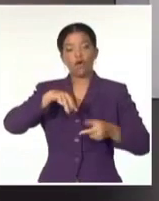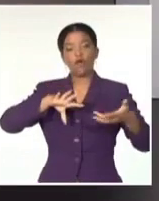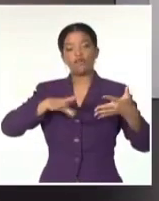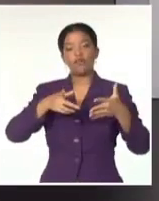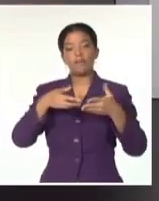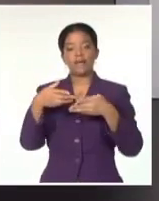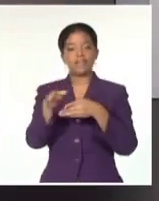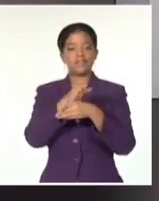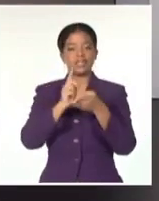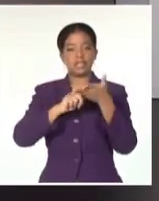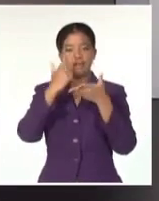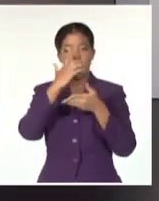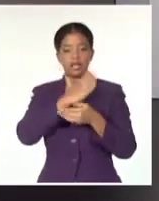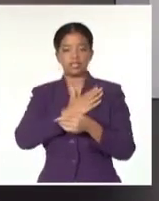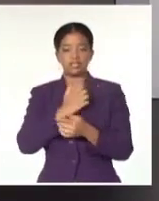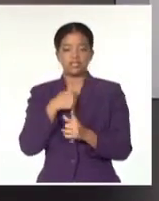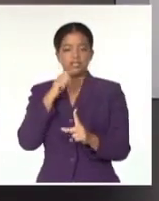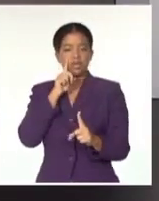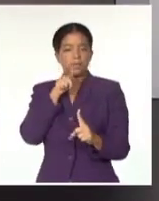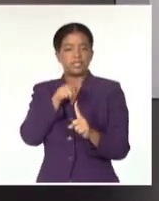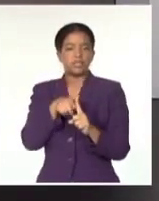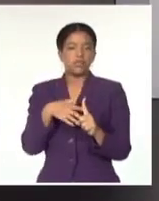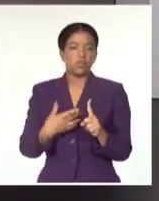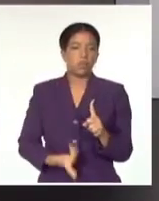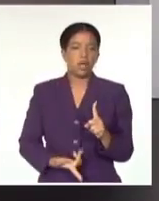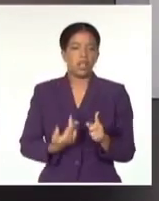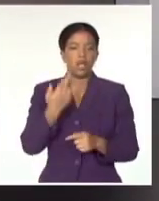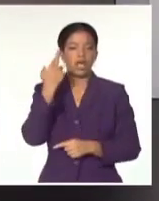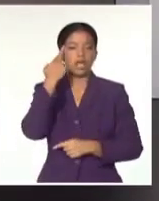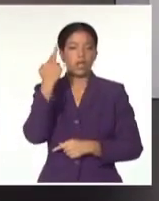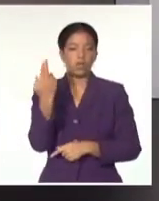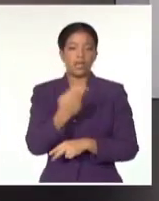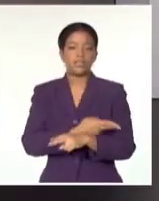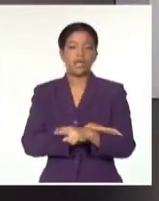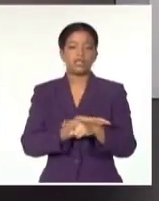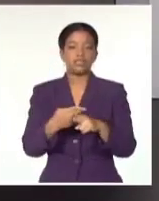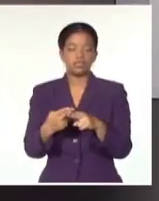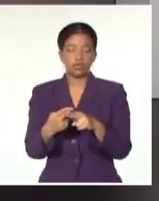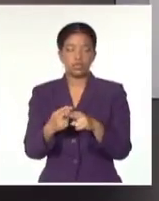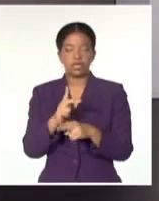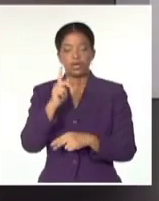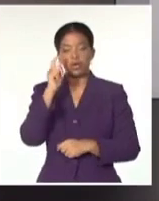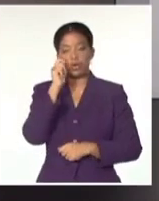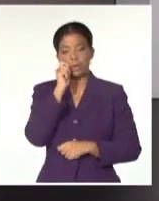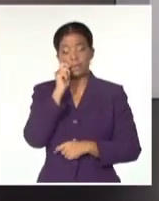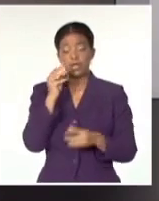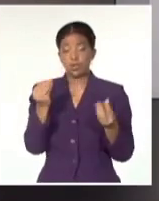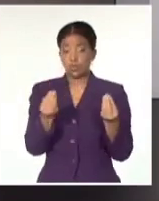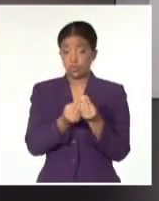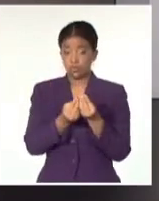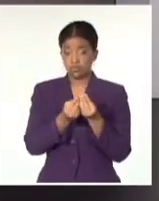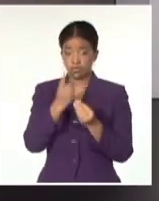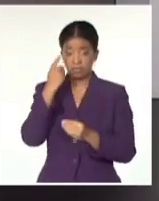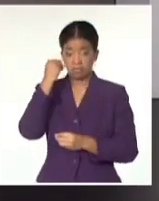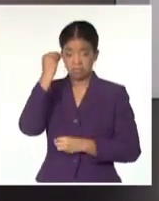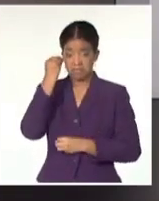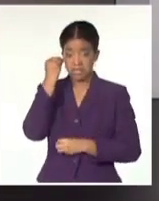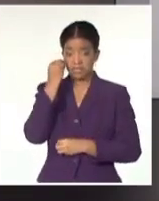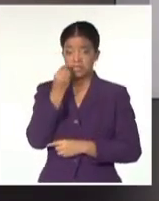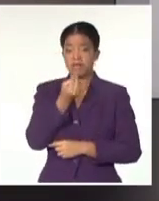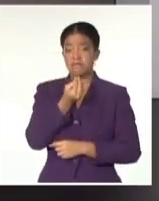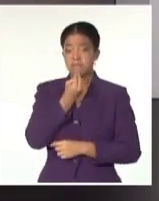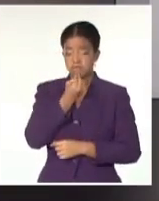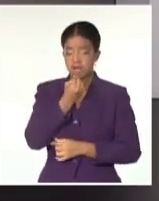es mi propósito hoy? Es recordar la historia de este hombre. Y que pensemos juntos en la posibilidad de que exista alguna manera